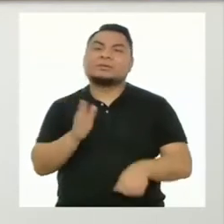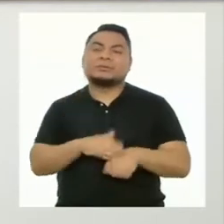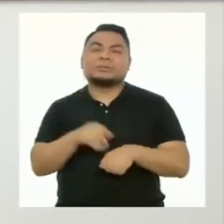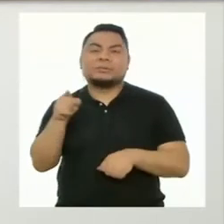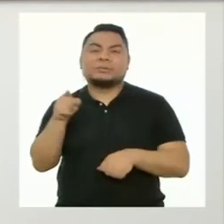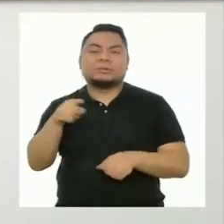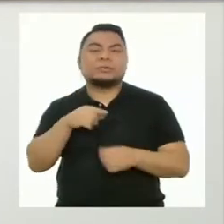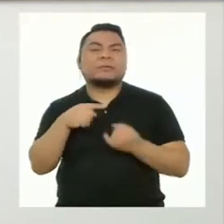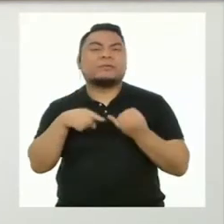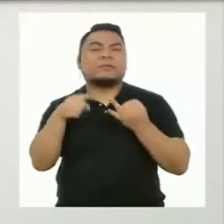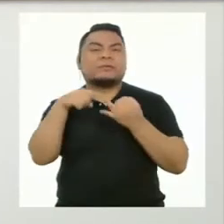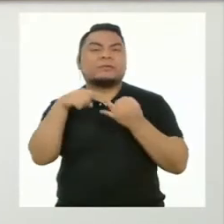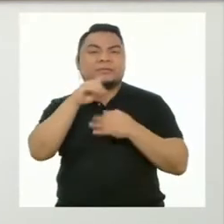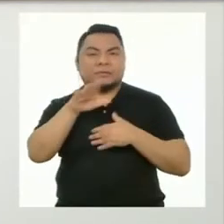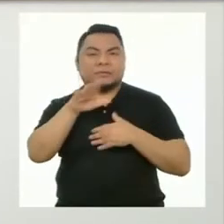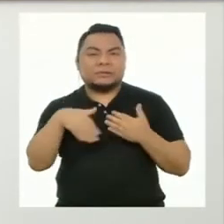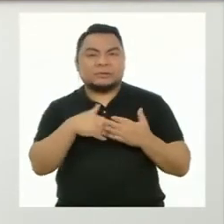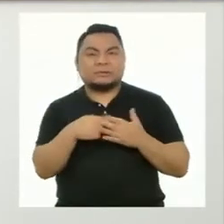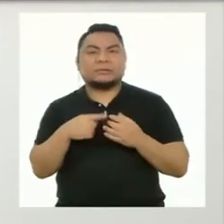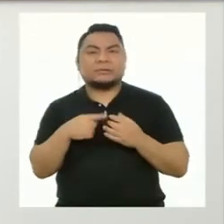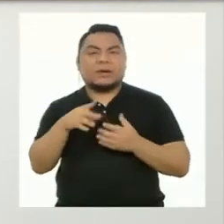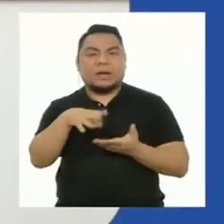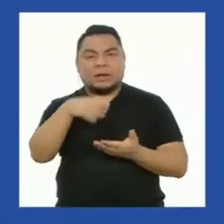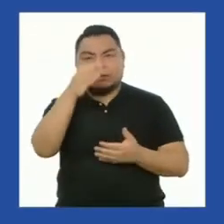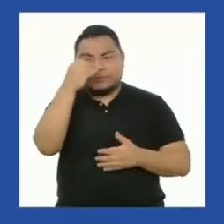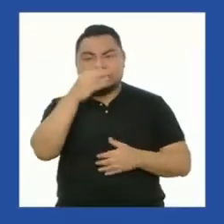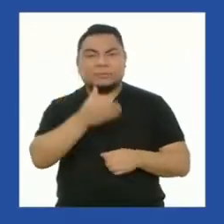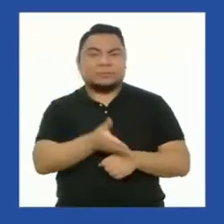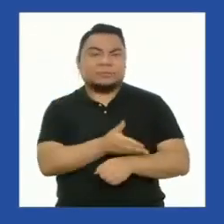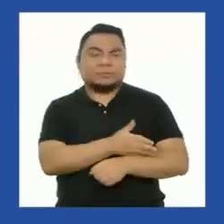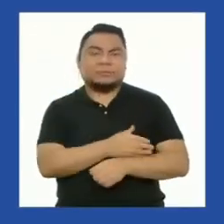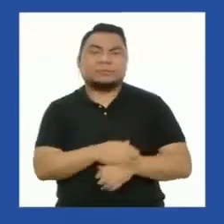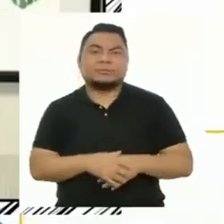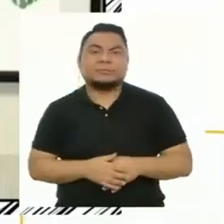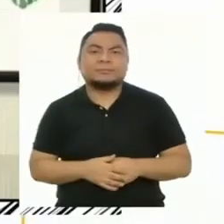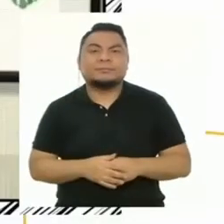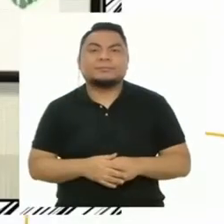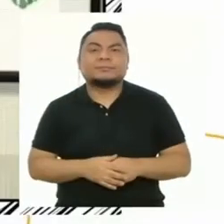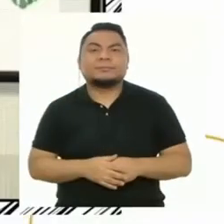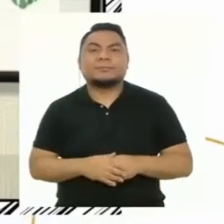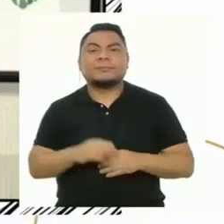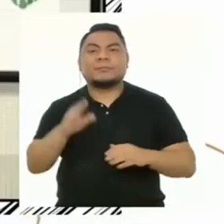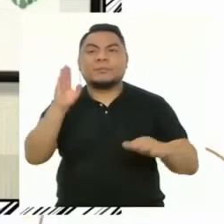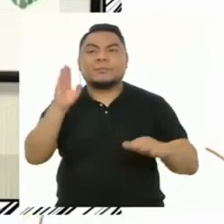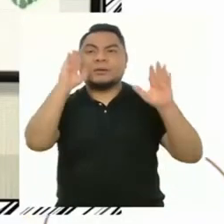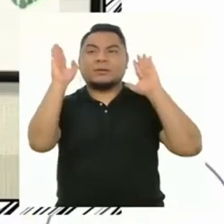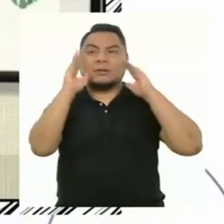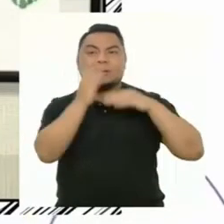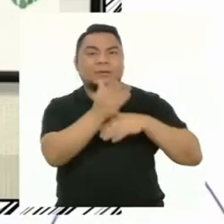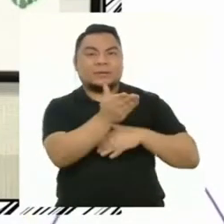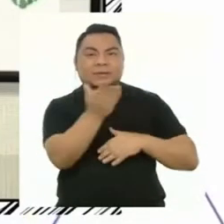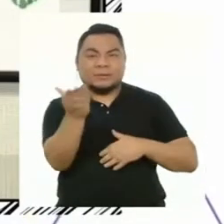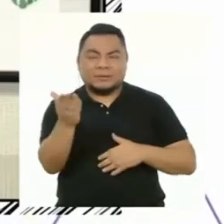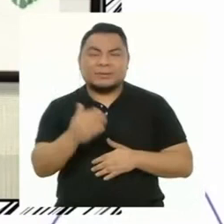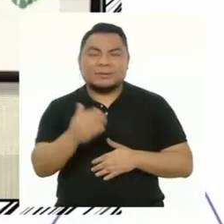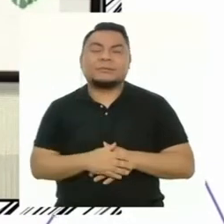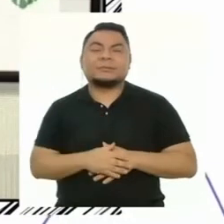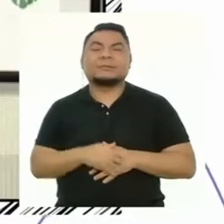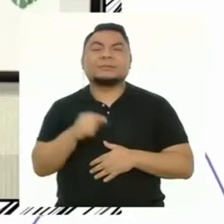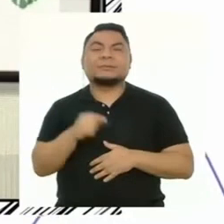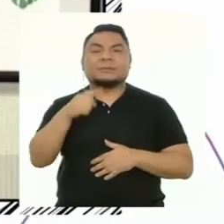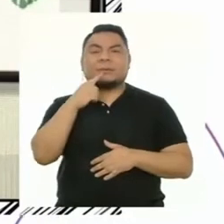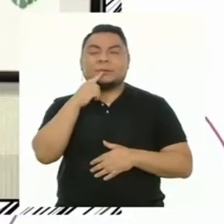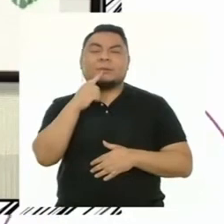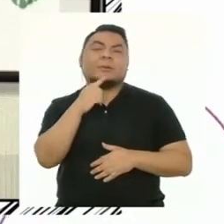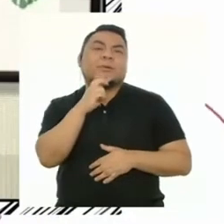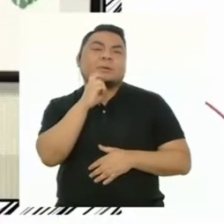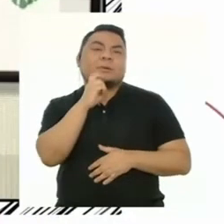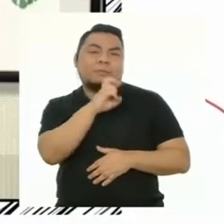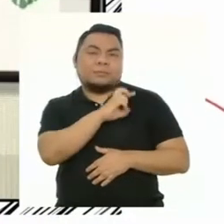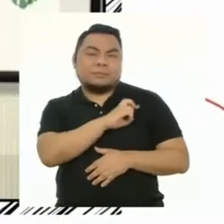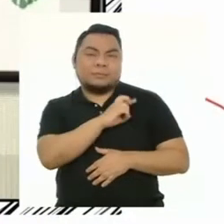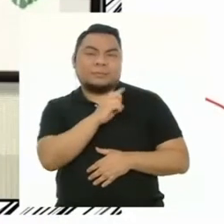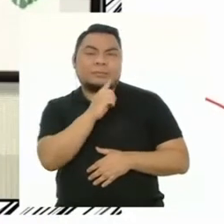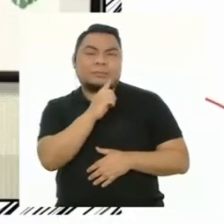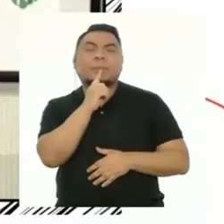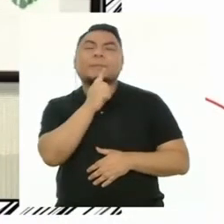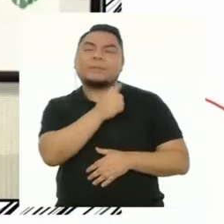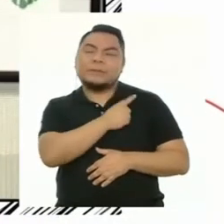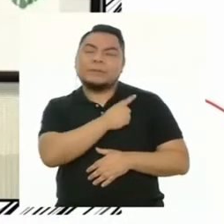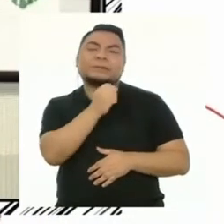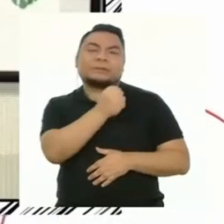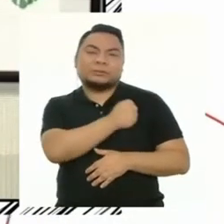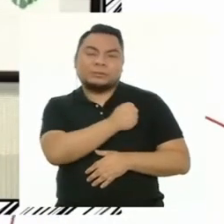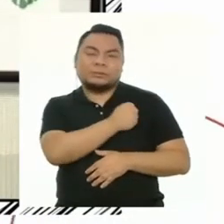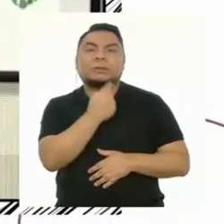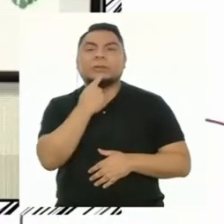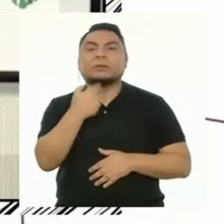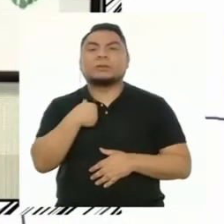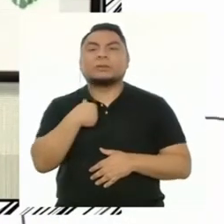acerca de los estilos y ritmos de aprendizaje. Hola, Rodrigo. Hola, chicas y chicos de primero de secundaria. Soy Mirko